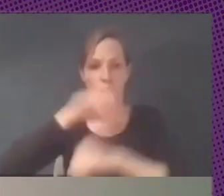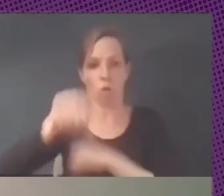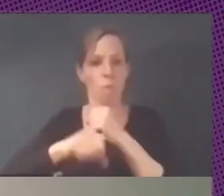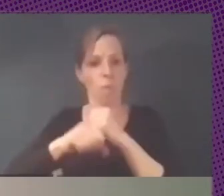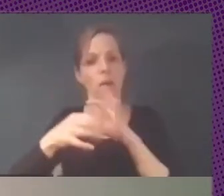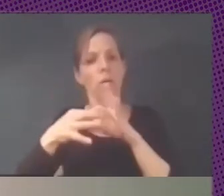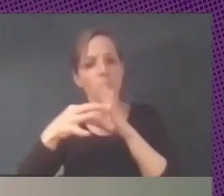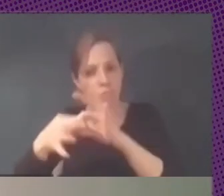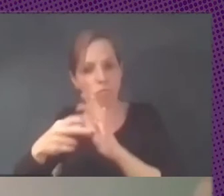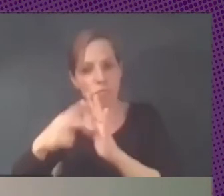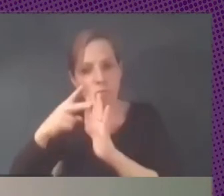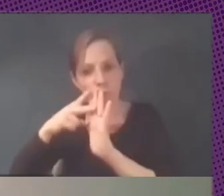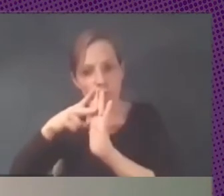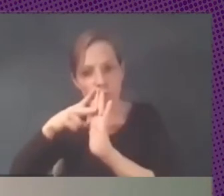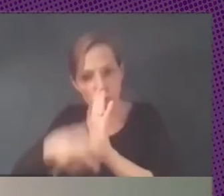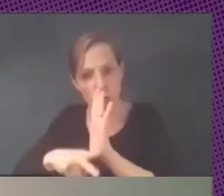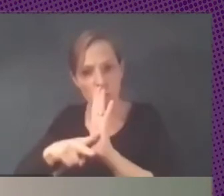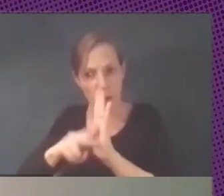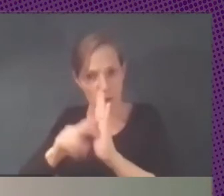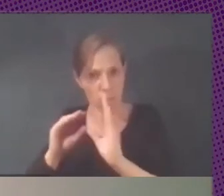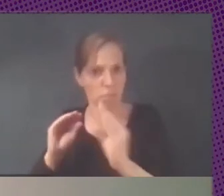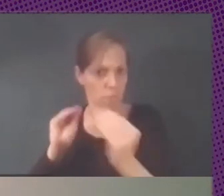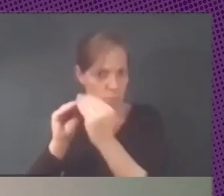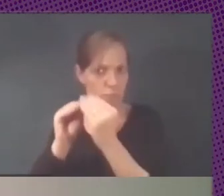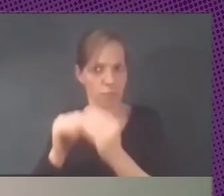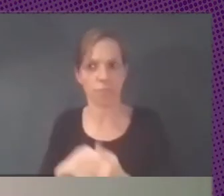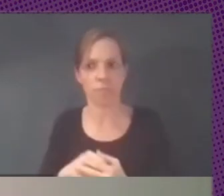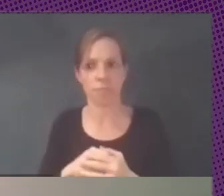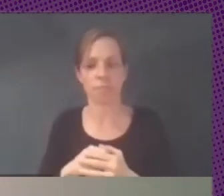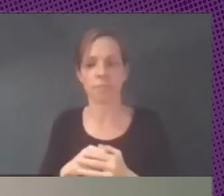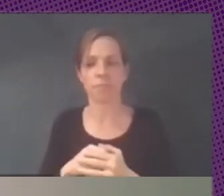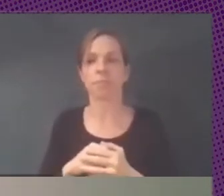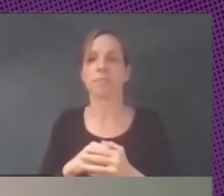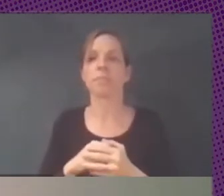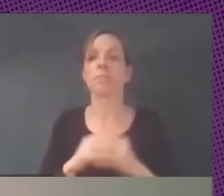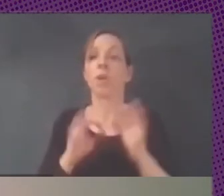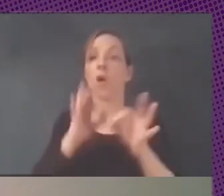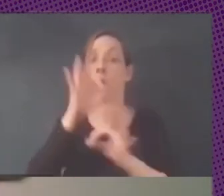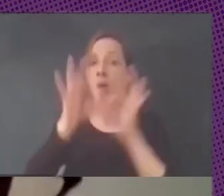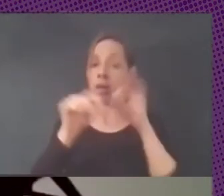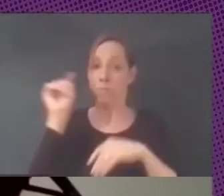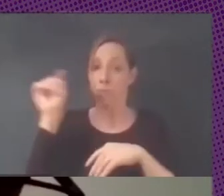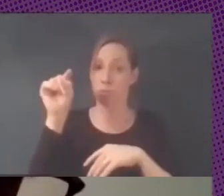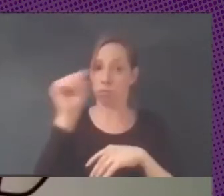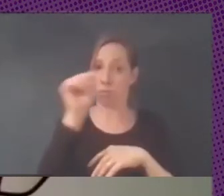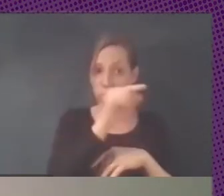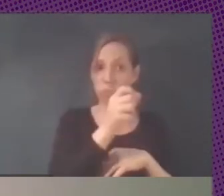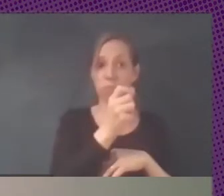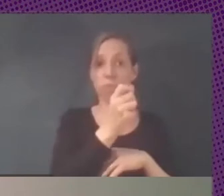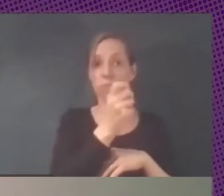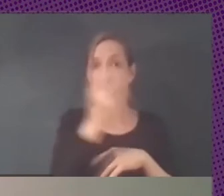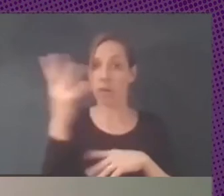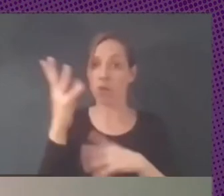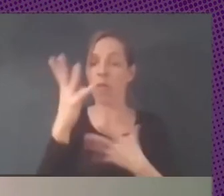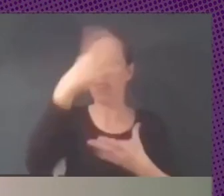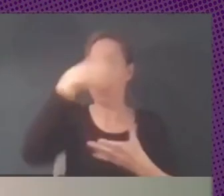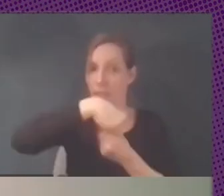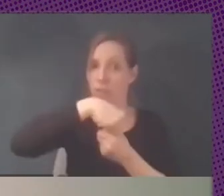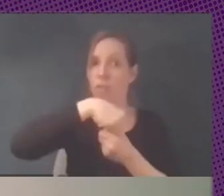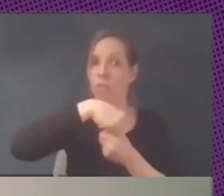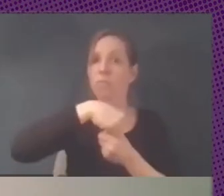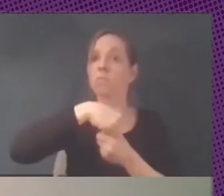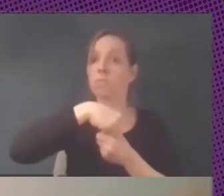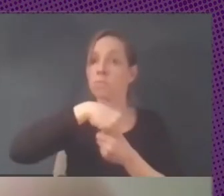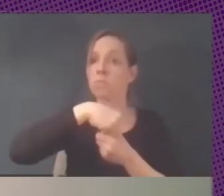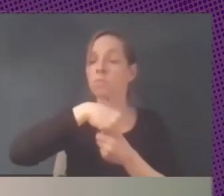y después eso lo empieza a implementar en conjunto con organismos Primaria fue uno de ellos y se instala